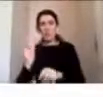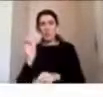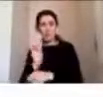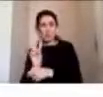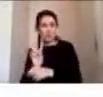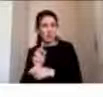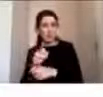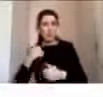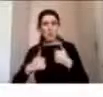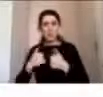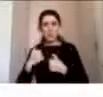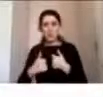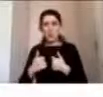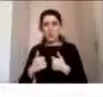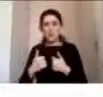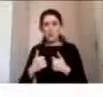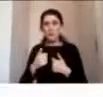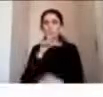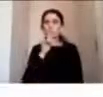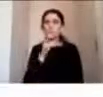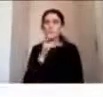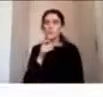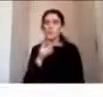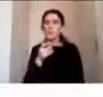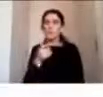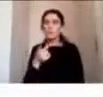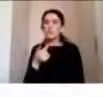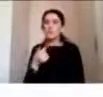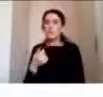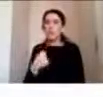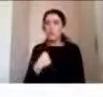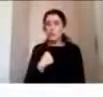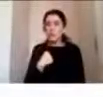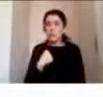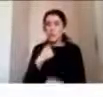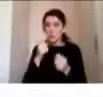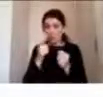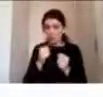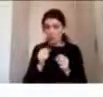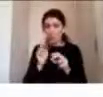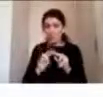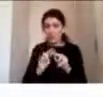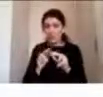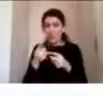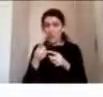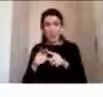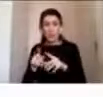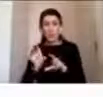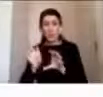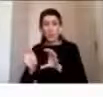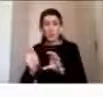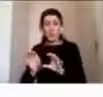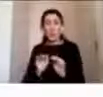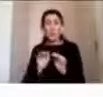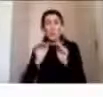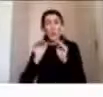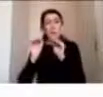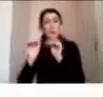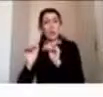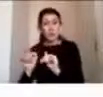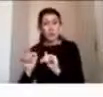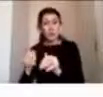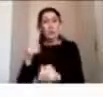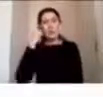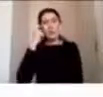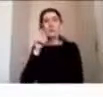preguntas como ¿qué puedo hacer? ¿o estoy haciendo todo lo que puedo para apoyarlo? creo que también aparecen bastante frecuentes